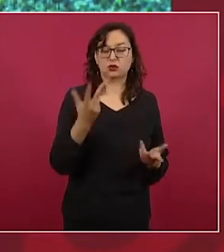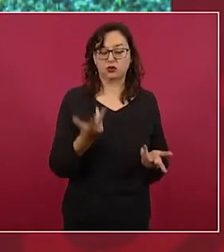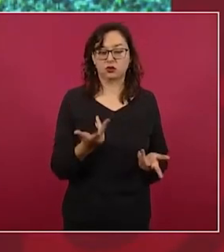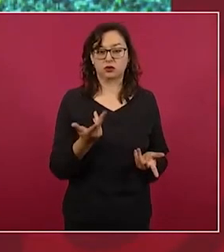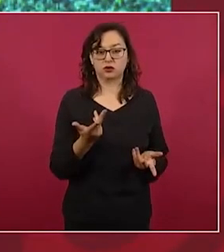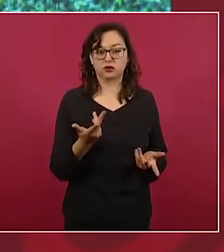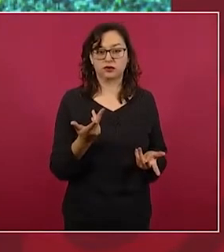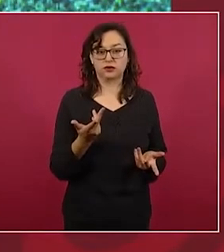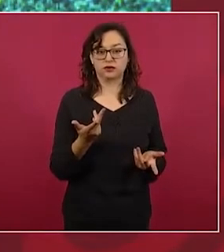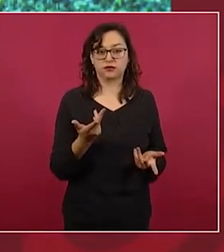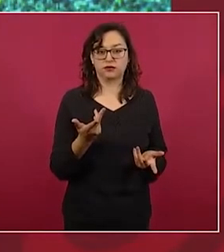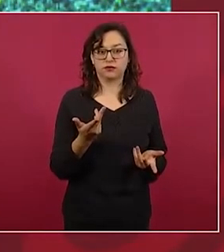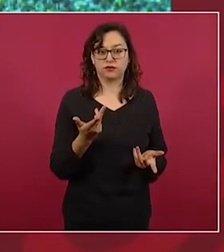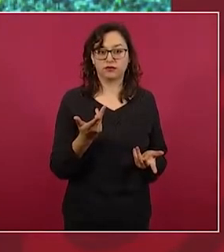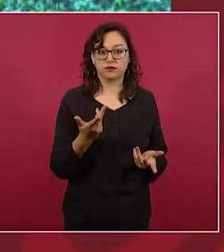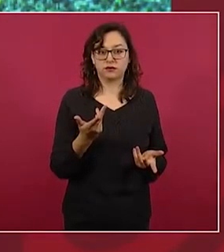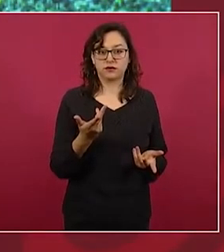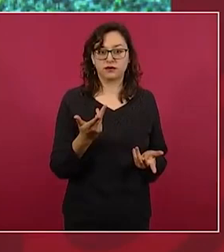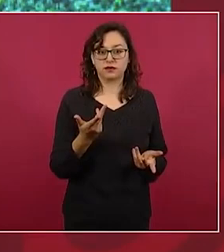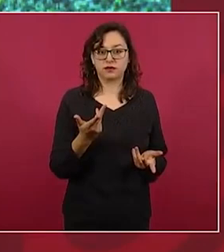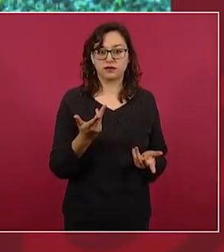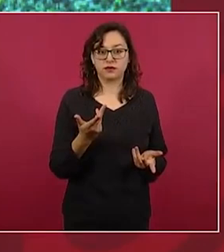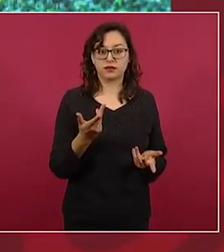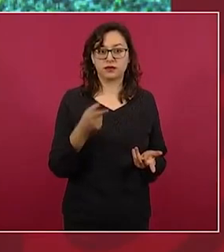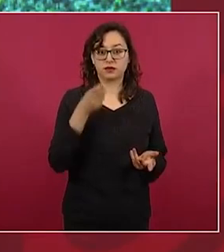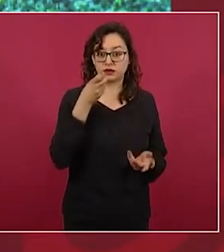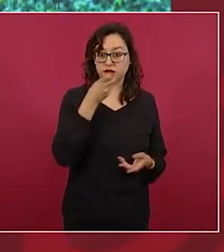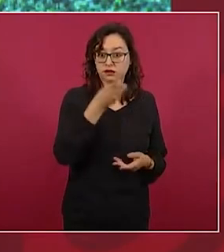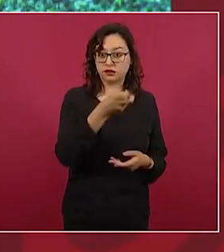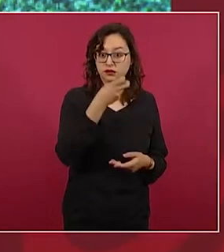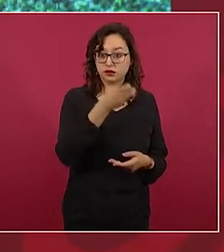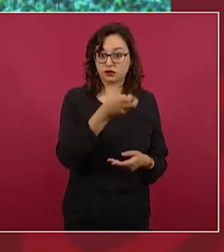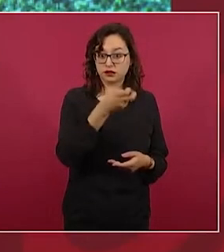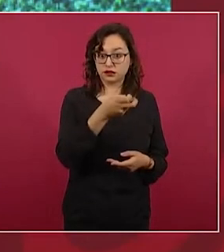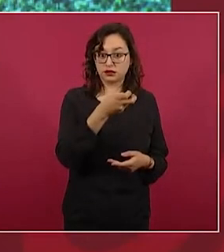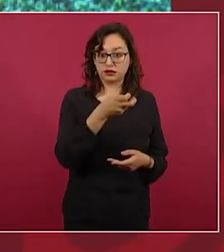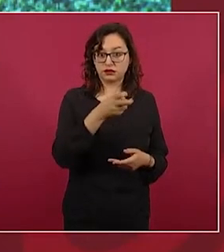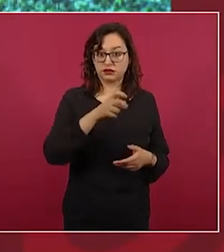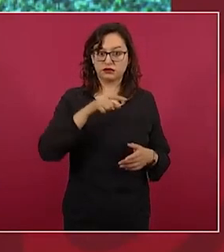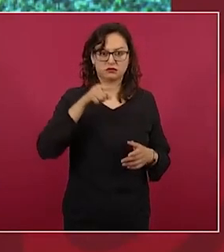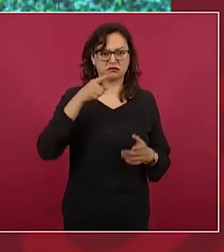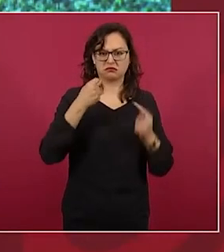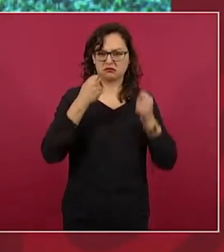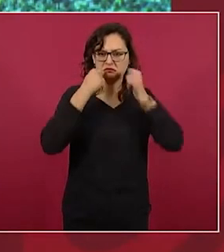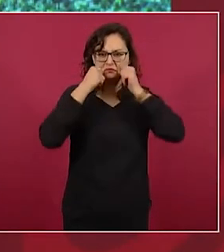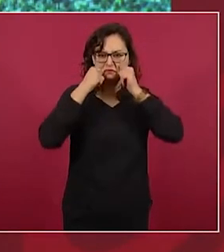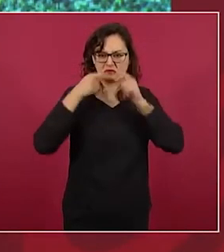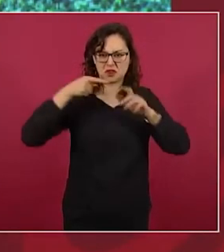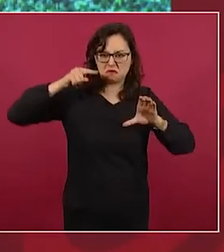lo siguen escarbando